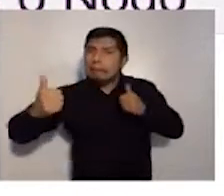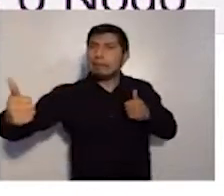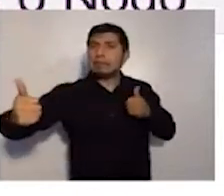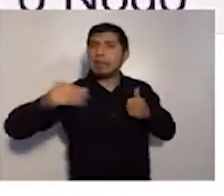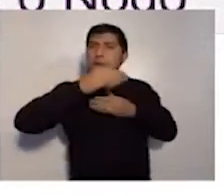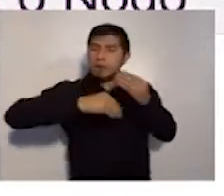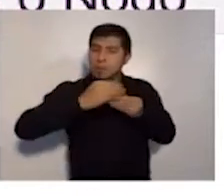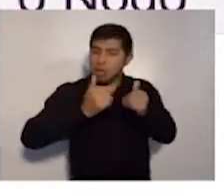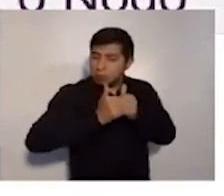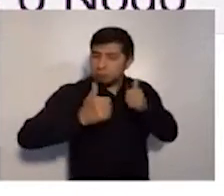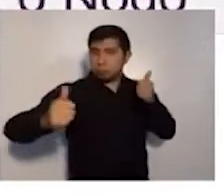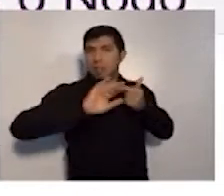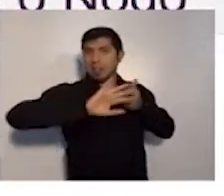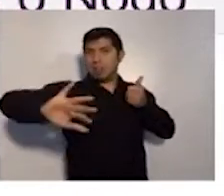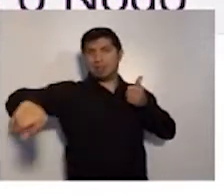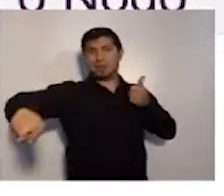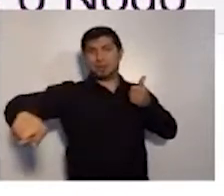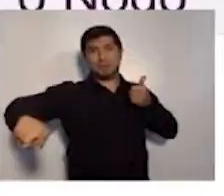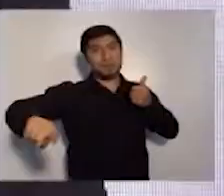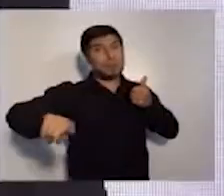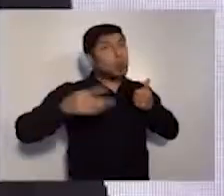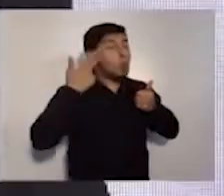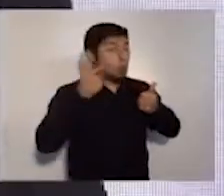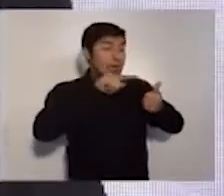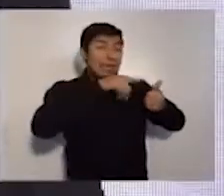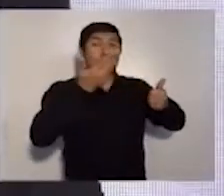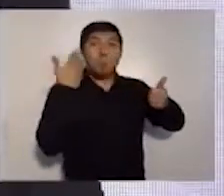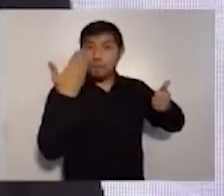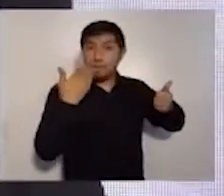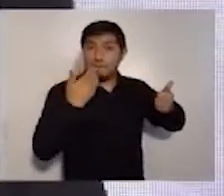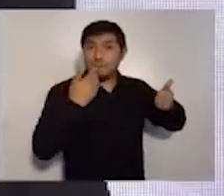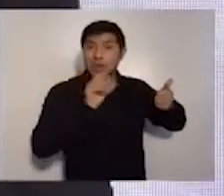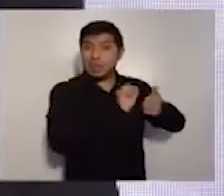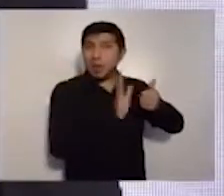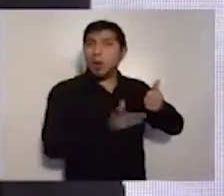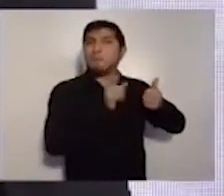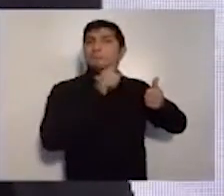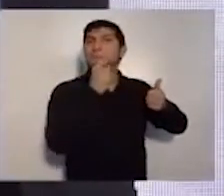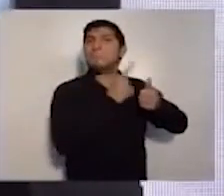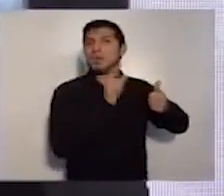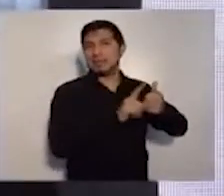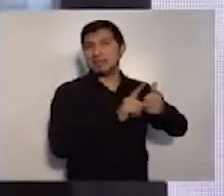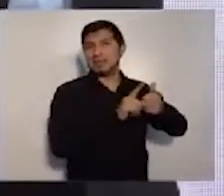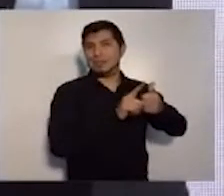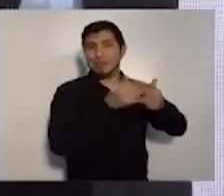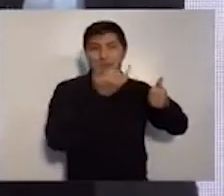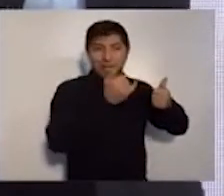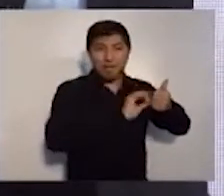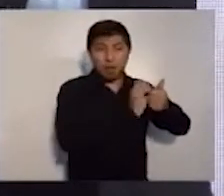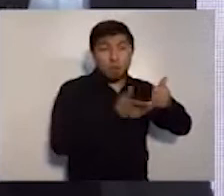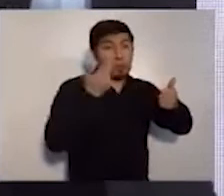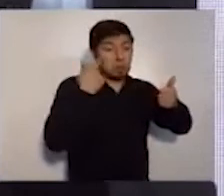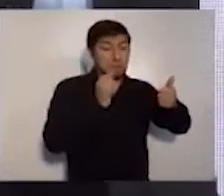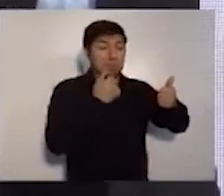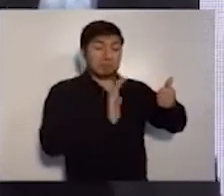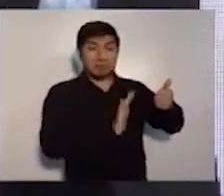contagiar al grupo familiar. ¿Por qué? Porque usted puede llegar a ser un caso COVID positivo. Lo vamos a ir y sopar a la